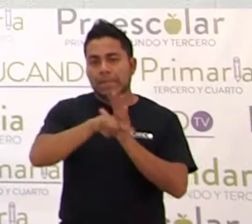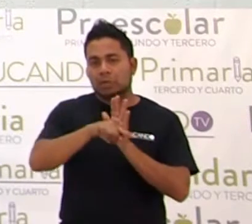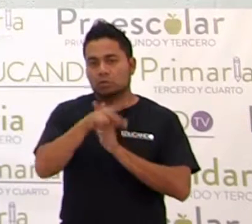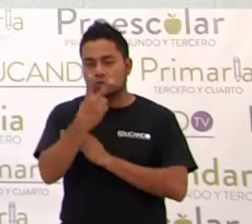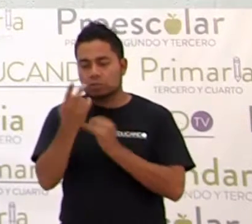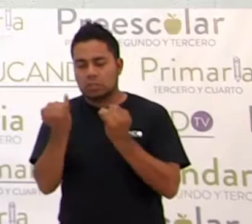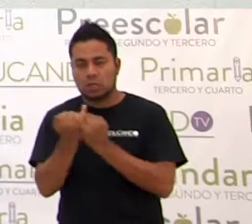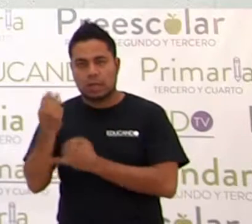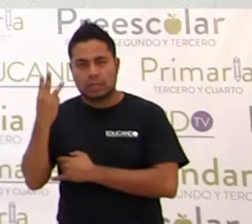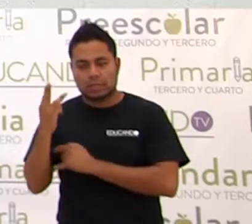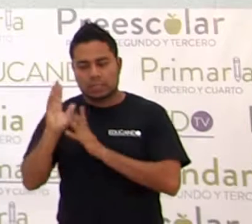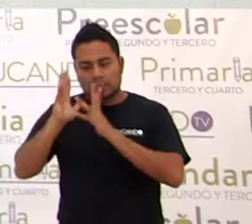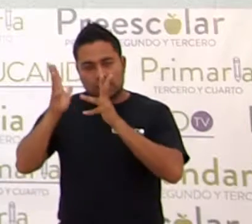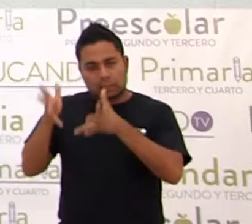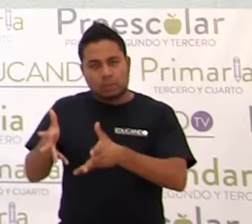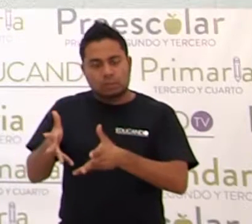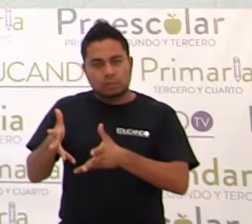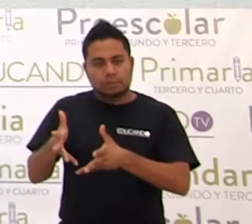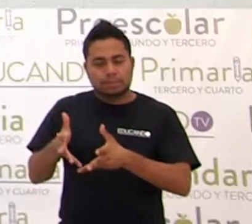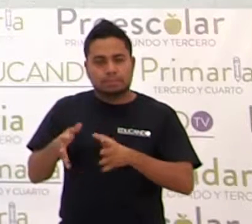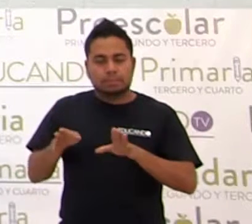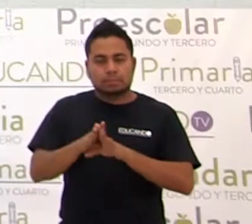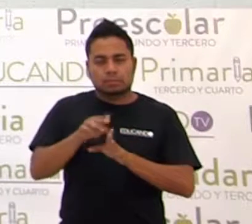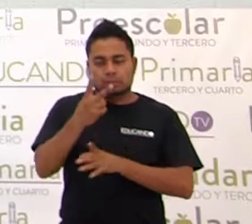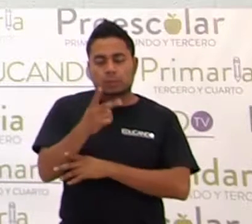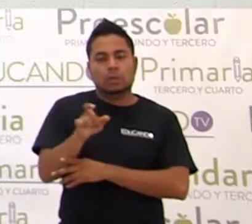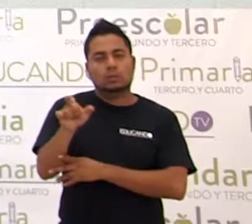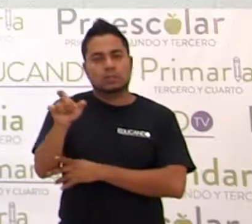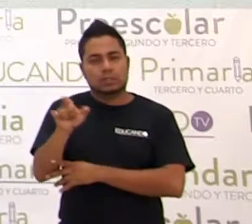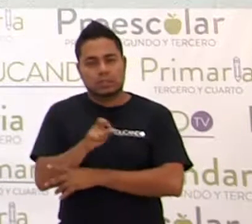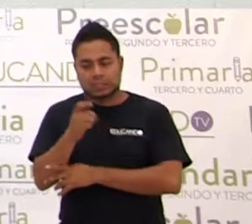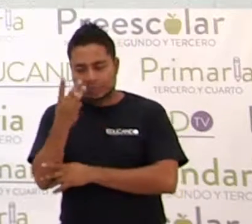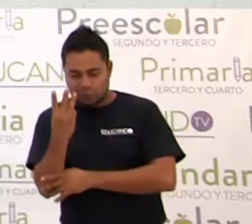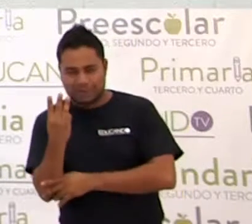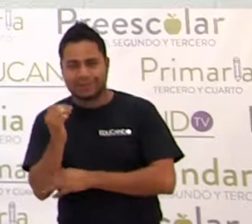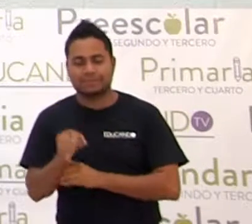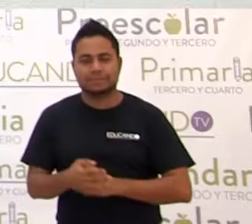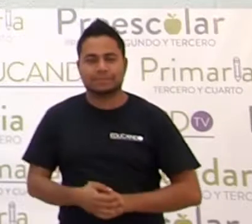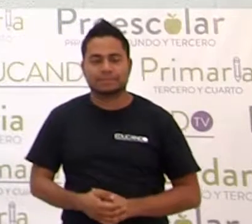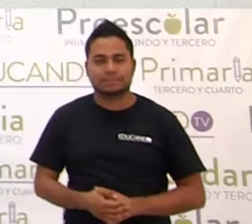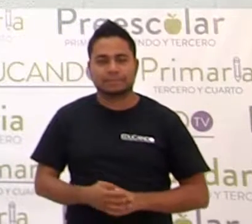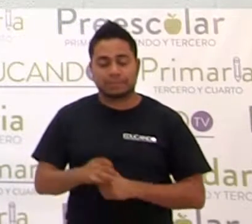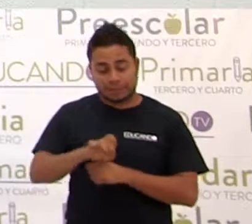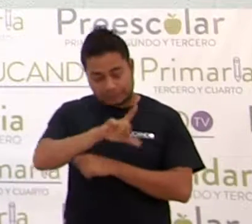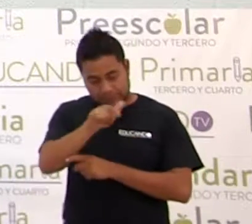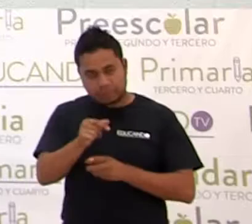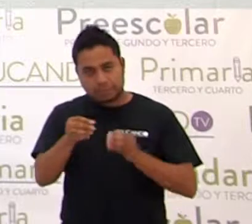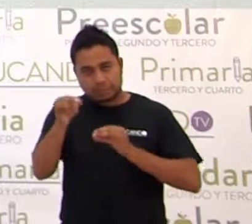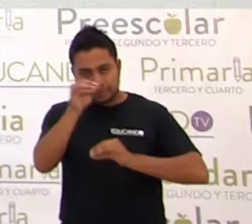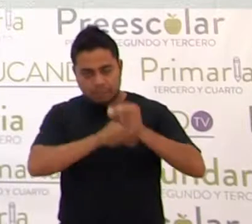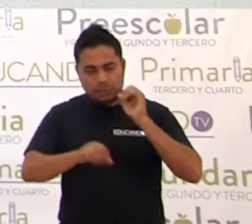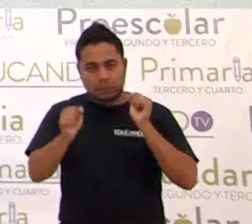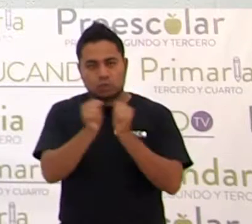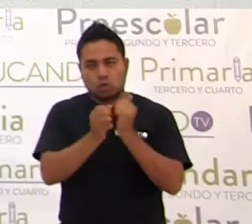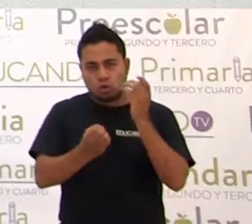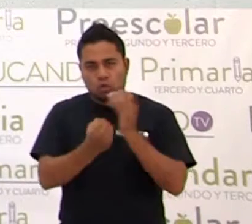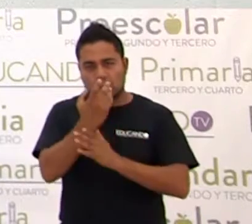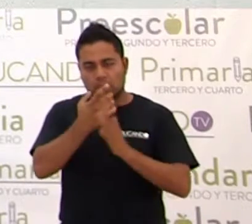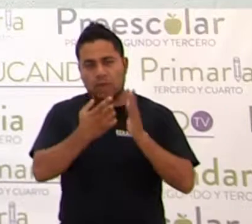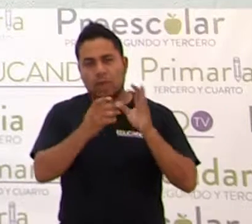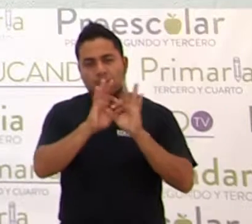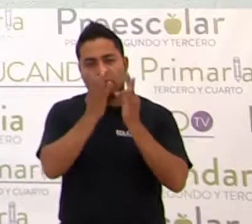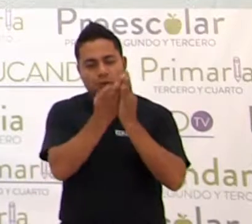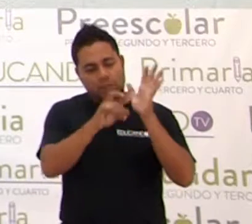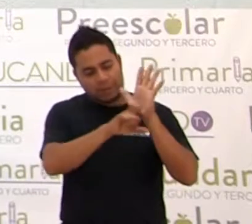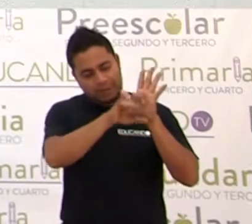3. Y queda como 2x cúbica. Lo adecuamos a la nueva metodología,